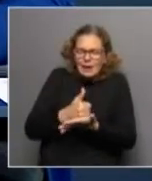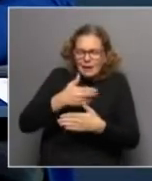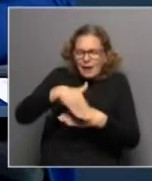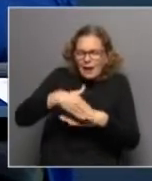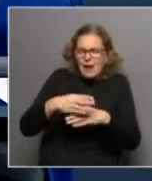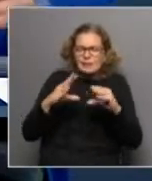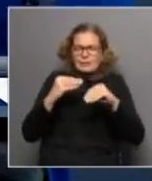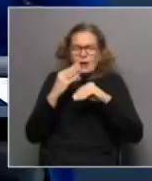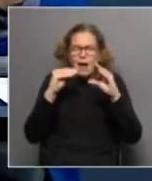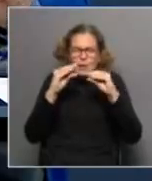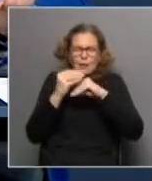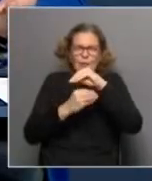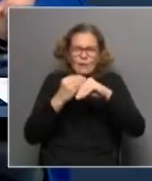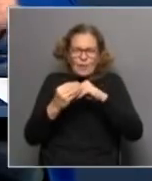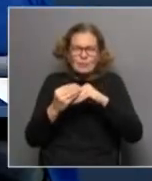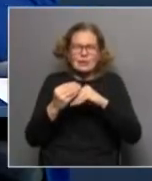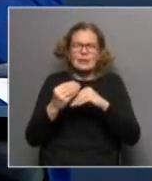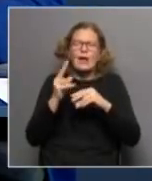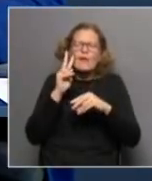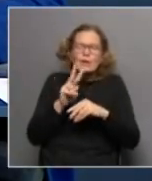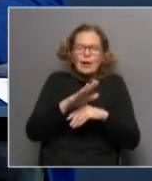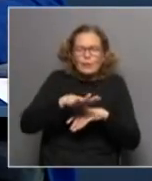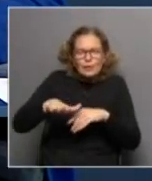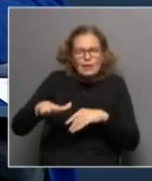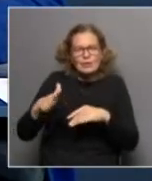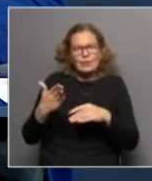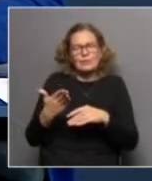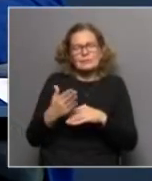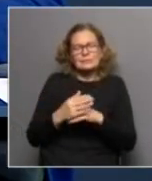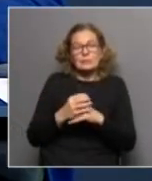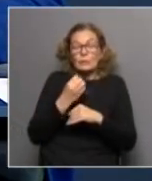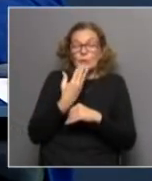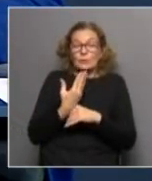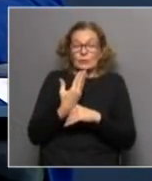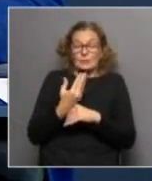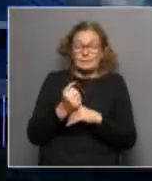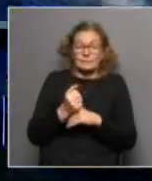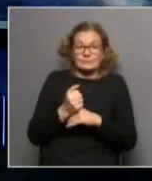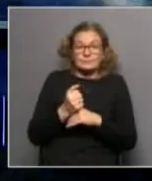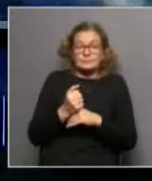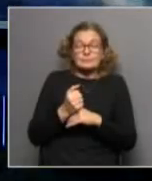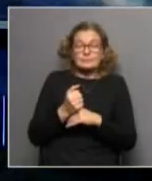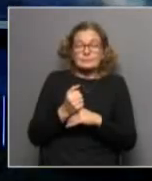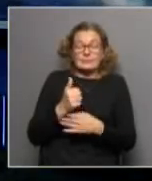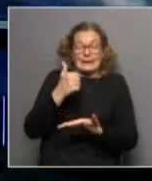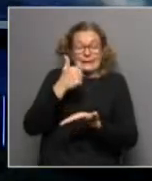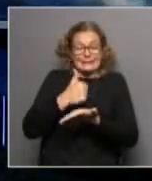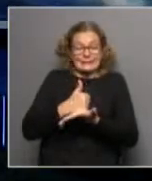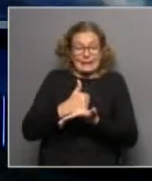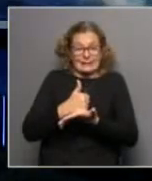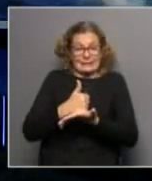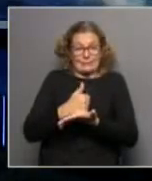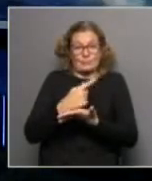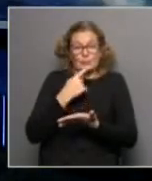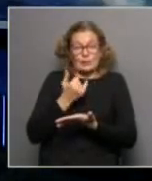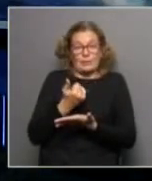familias a la hora de proyectar trabajos nuevos? bien bueno la presencia para nosotros